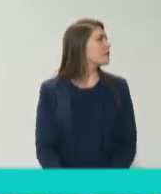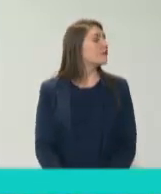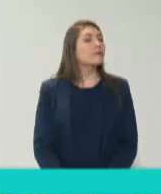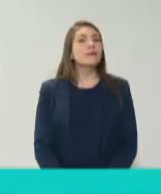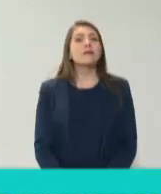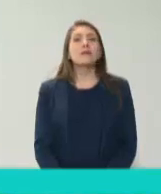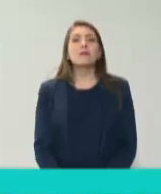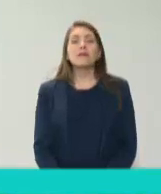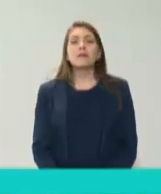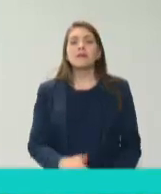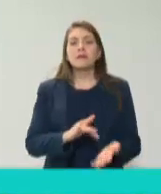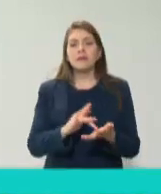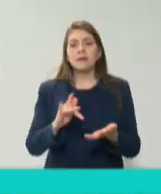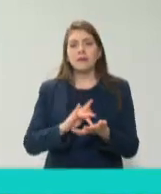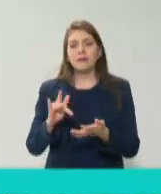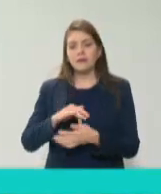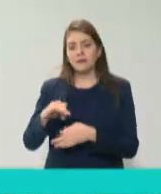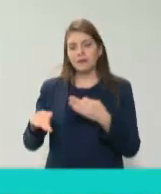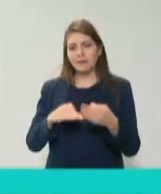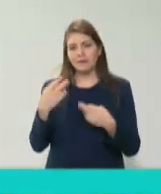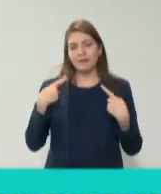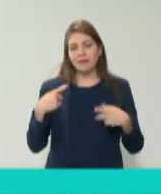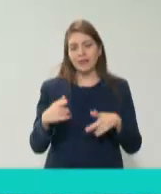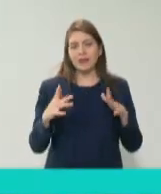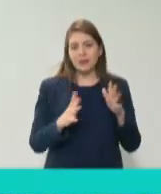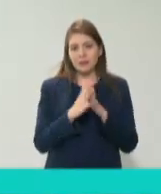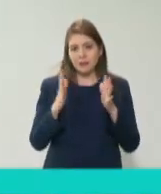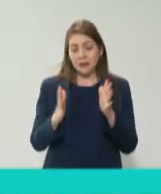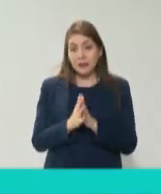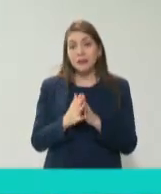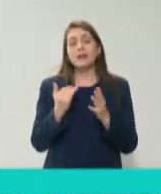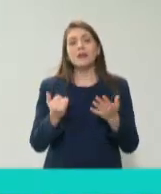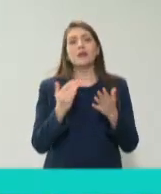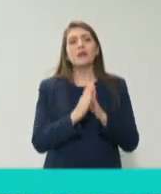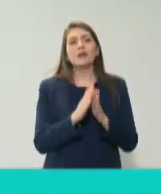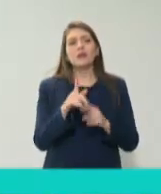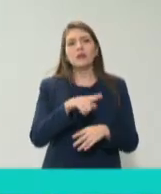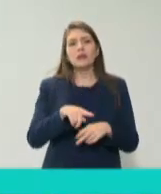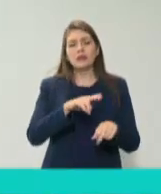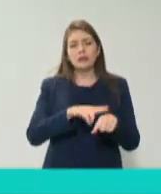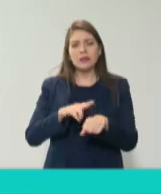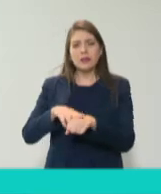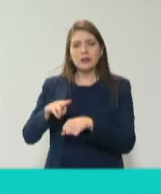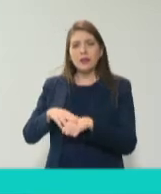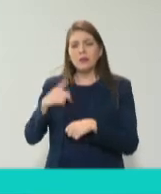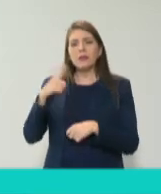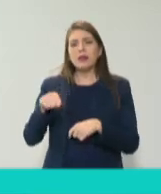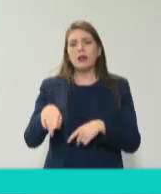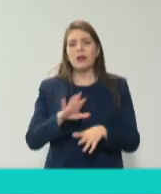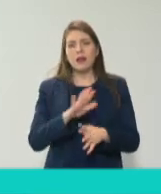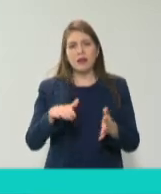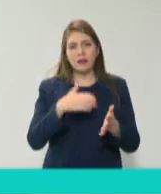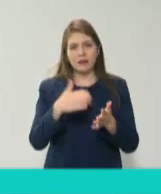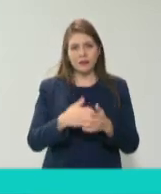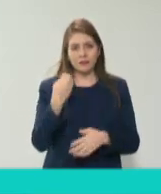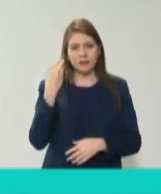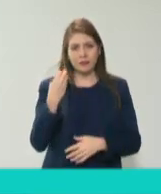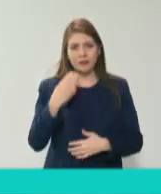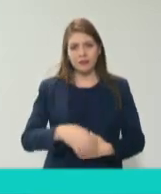agradecemos a los panelistas su valiosa participación e invitamos al público a permanecer en sus asientos para la clausura del evento